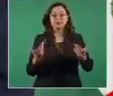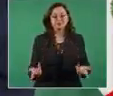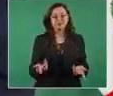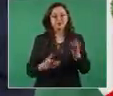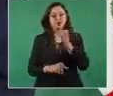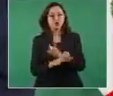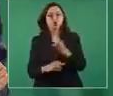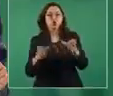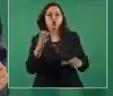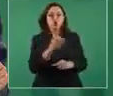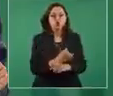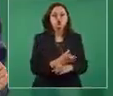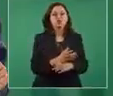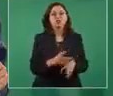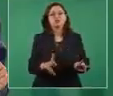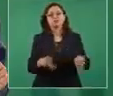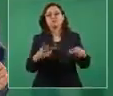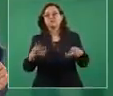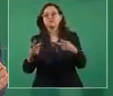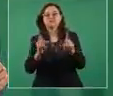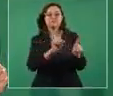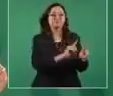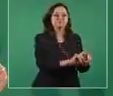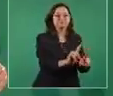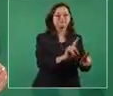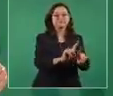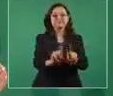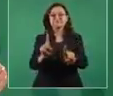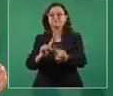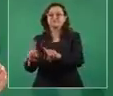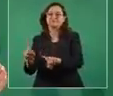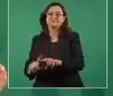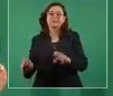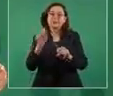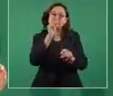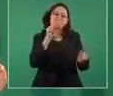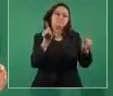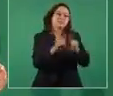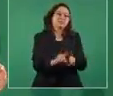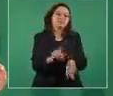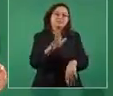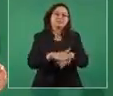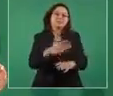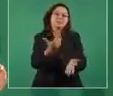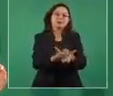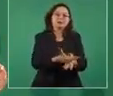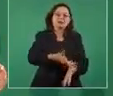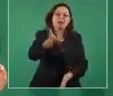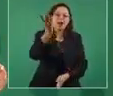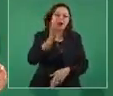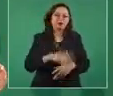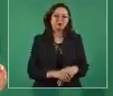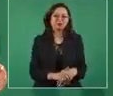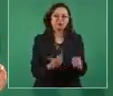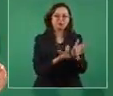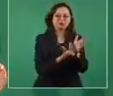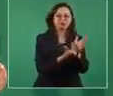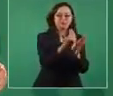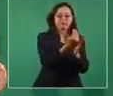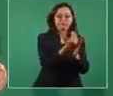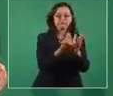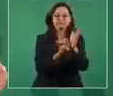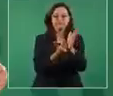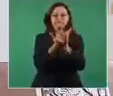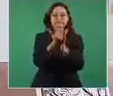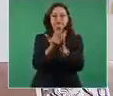precios de artículos de consumo básico, por ejemplo,